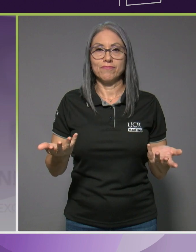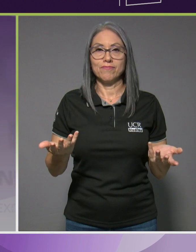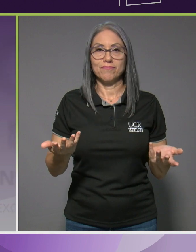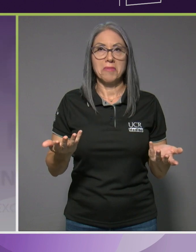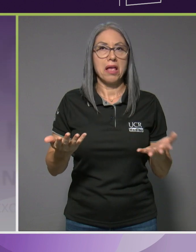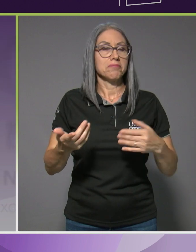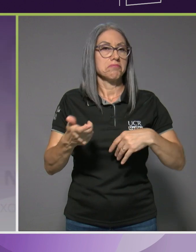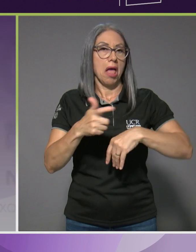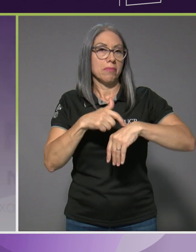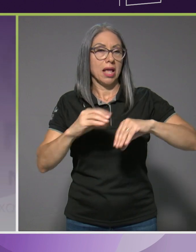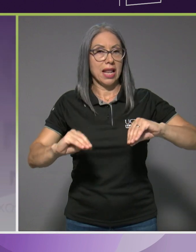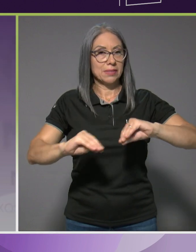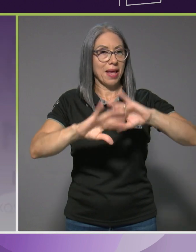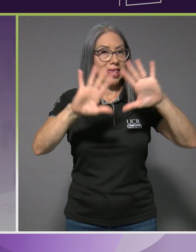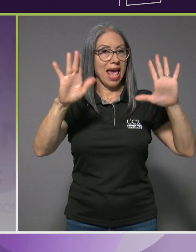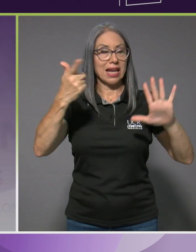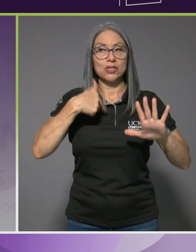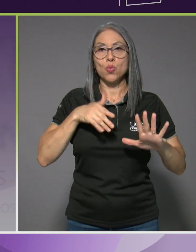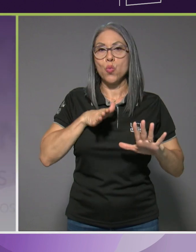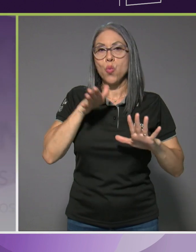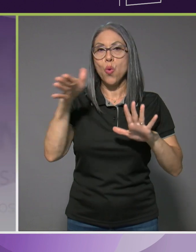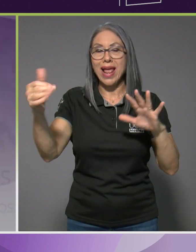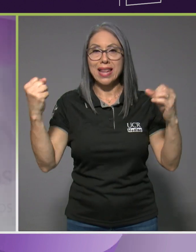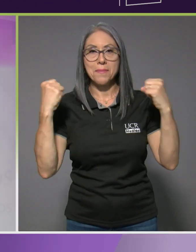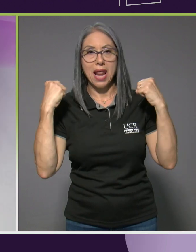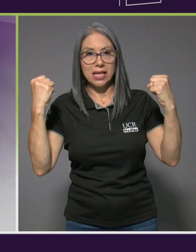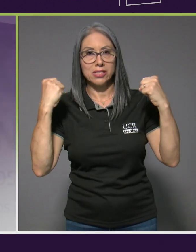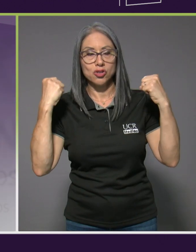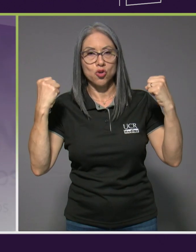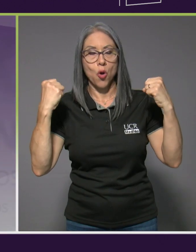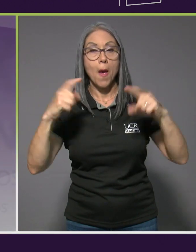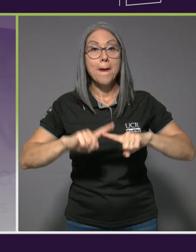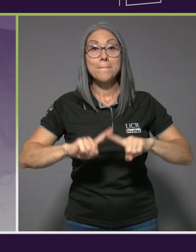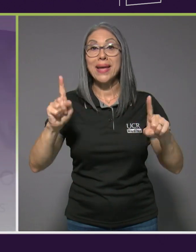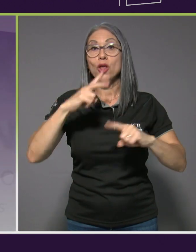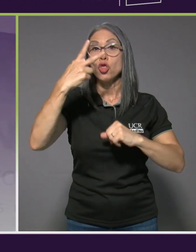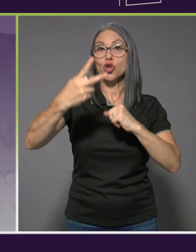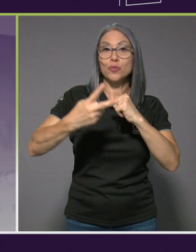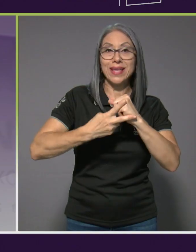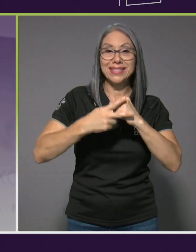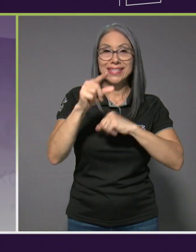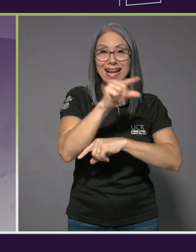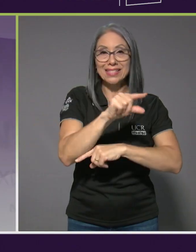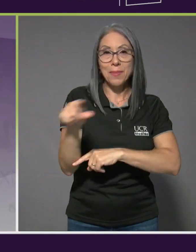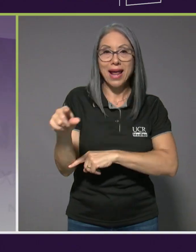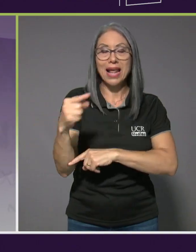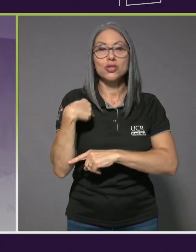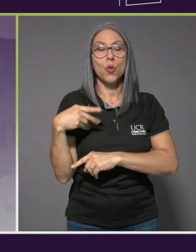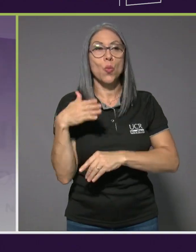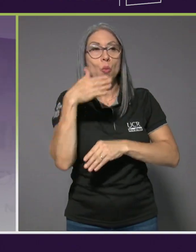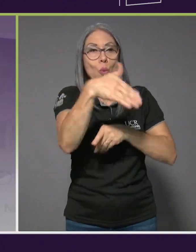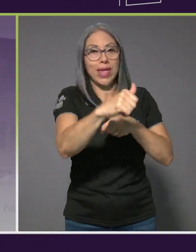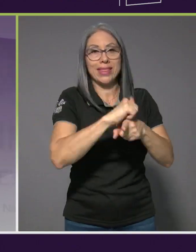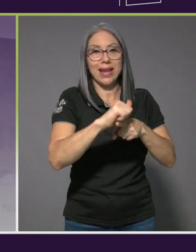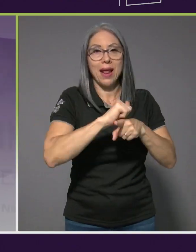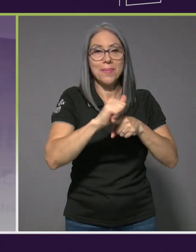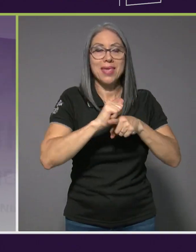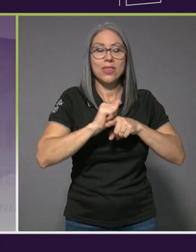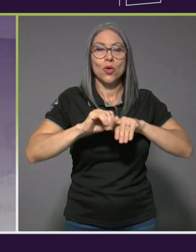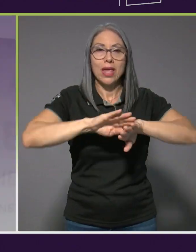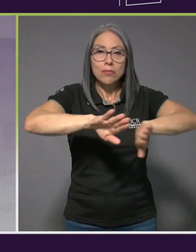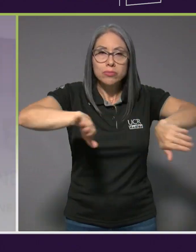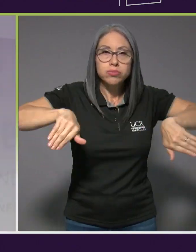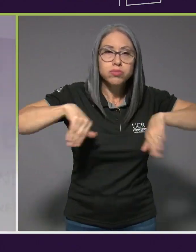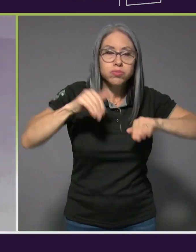mañanas voy al gimnasio, pero dos veces a la semana voy a entrenamiento de nadar, entonces